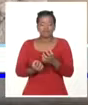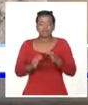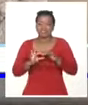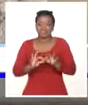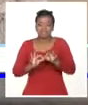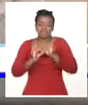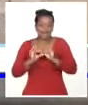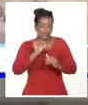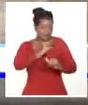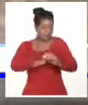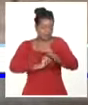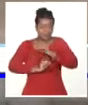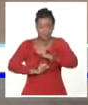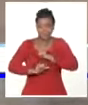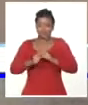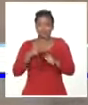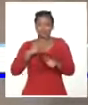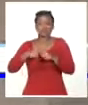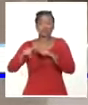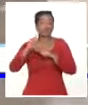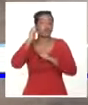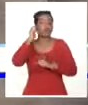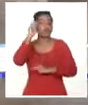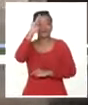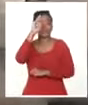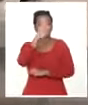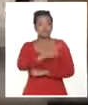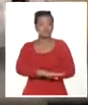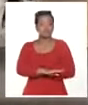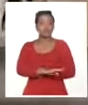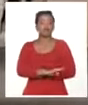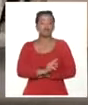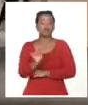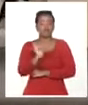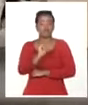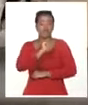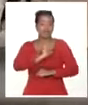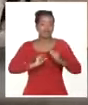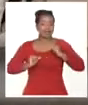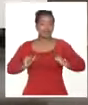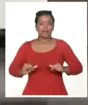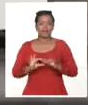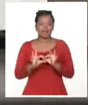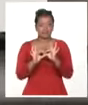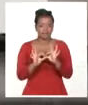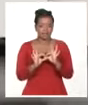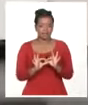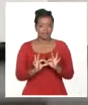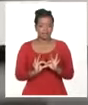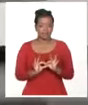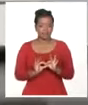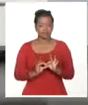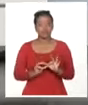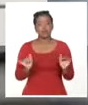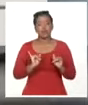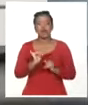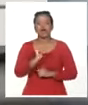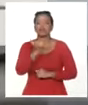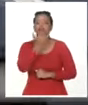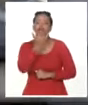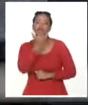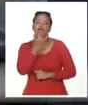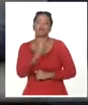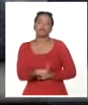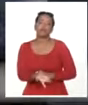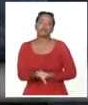Mientras otra ciudadana fue hospitalizada con heridas de metralla, precisó el alto funcionario, agregando que el ataque también dañó las fachadas y rompió las